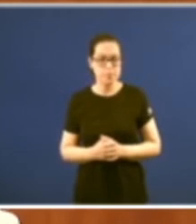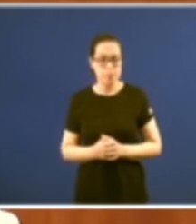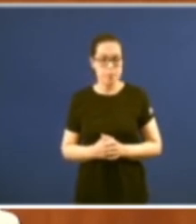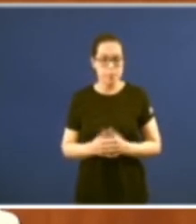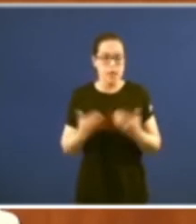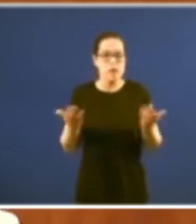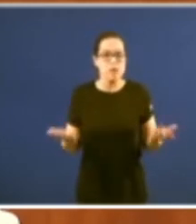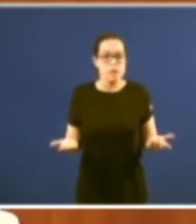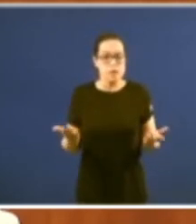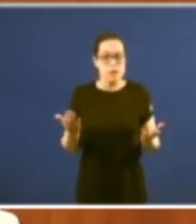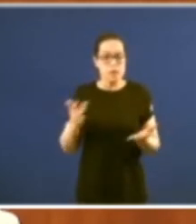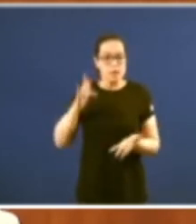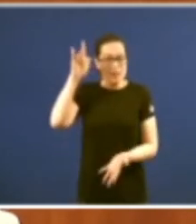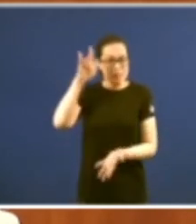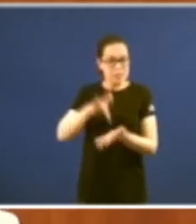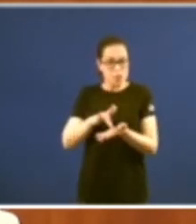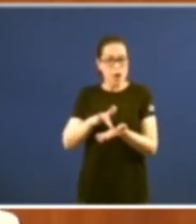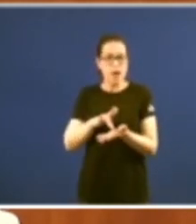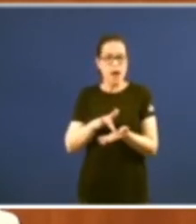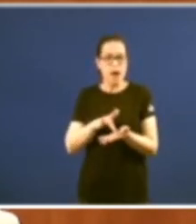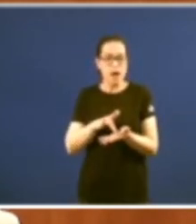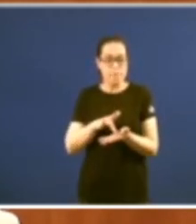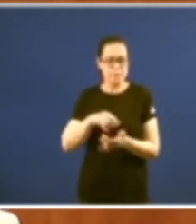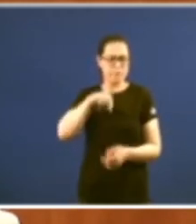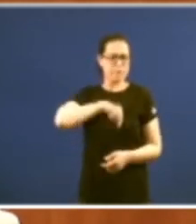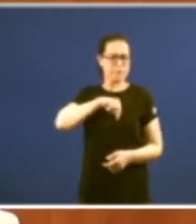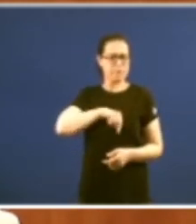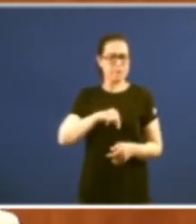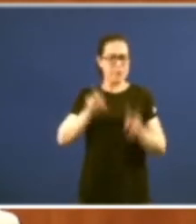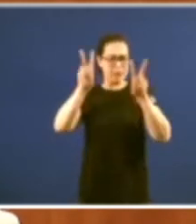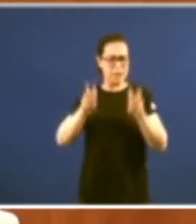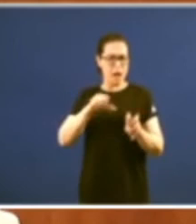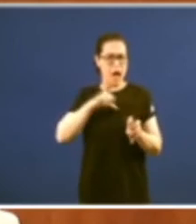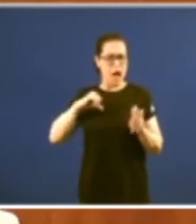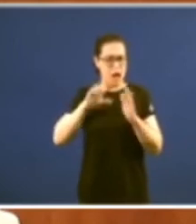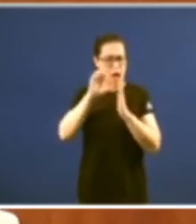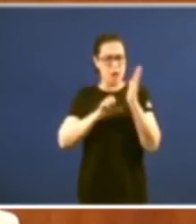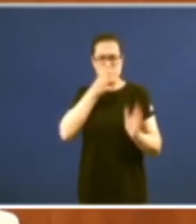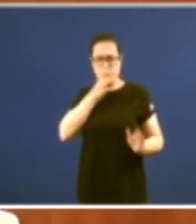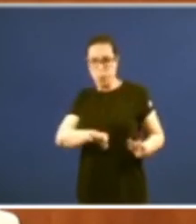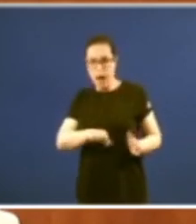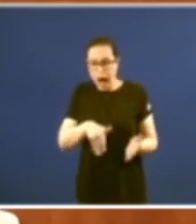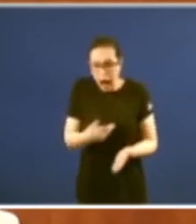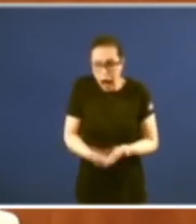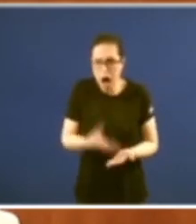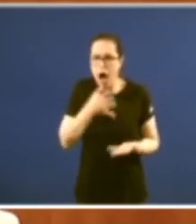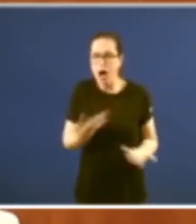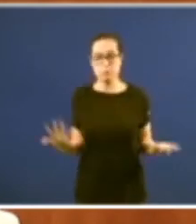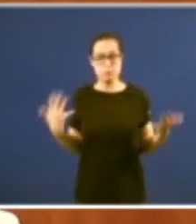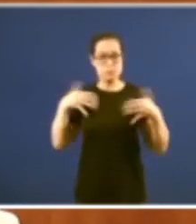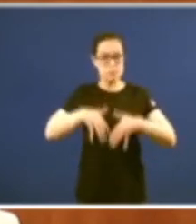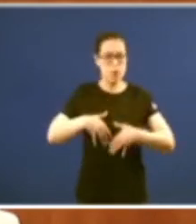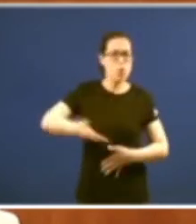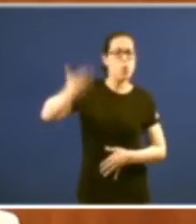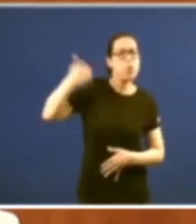que pasou desde aquel desapego a aceptación plena desta normalización desde o meu punto de vista pois pasou que o que era novo de 40 anos